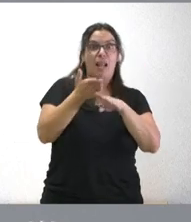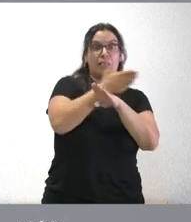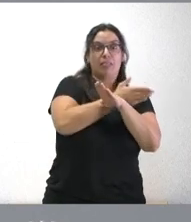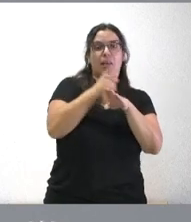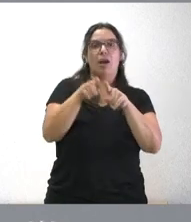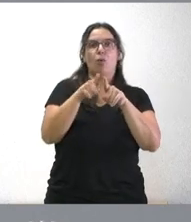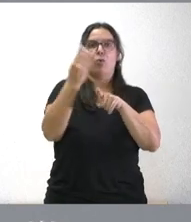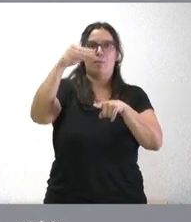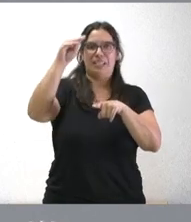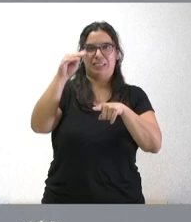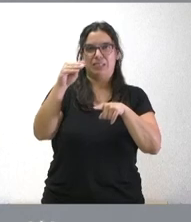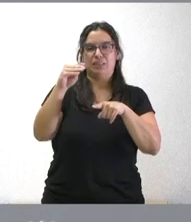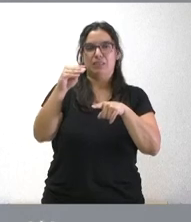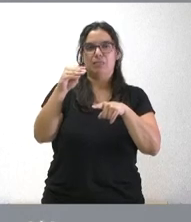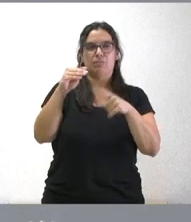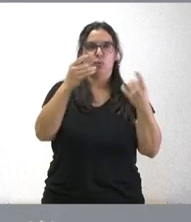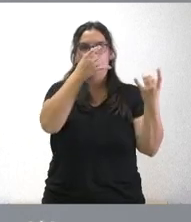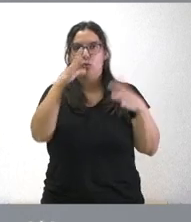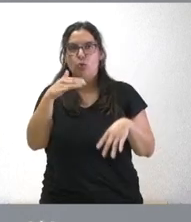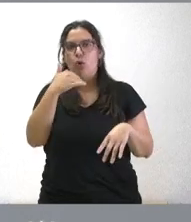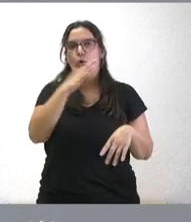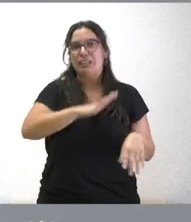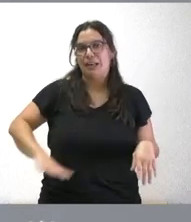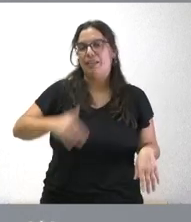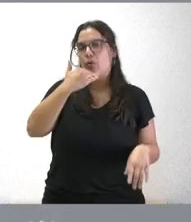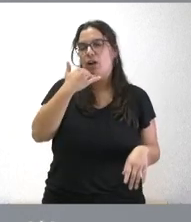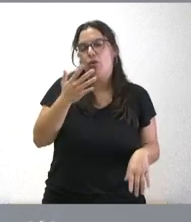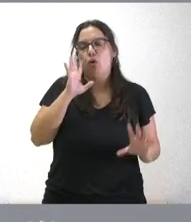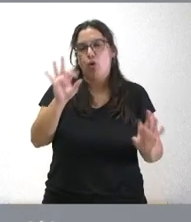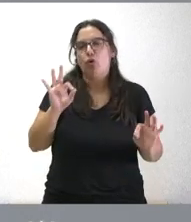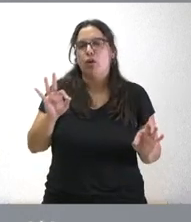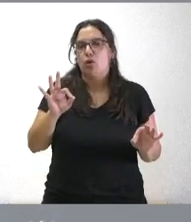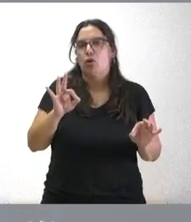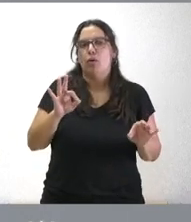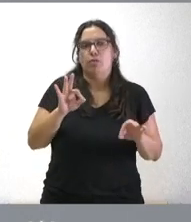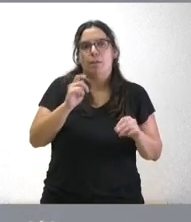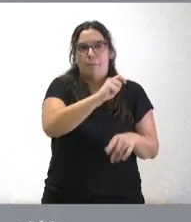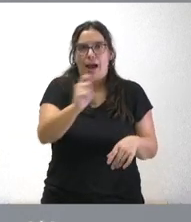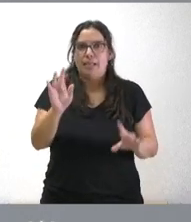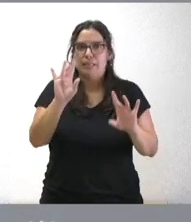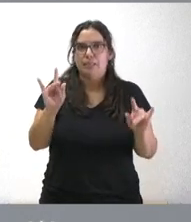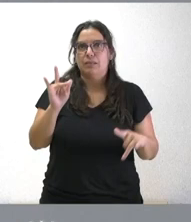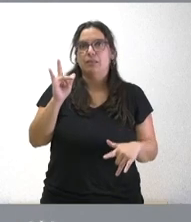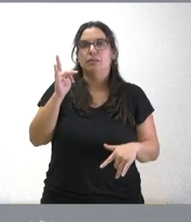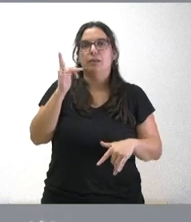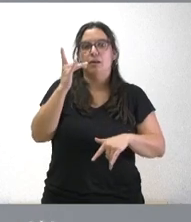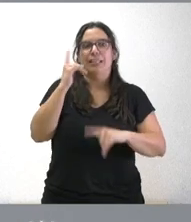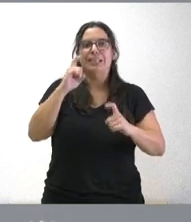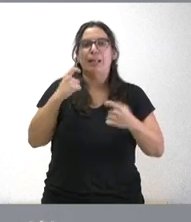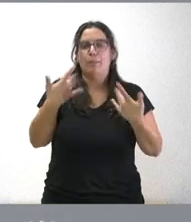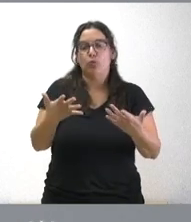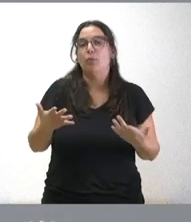sustitución o alguna interinidad del mes pasado y esto lógicamente lo procuraremos pagar en el plazo más breve posible pero siempre